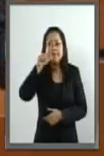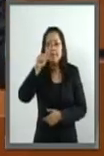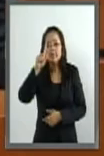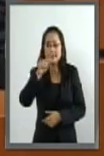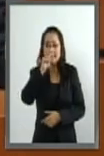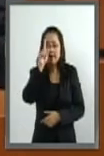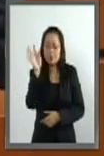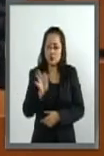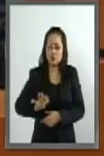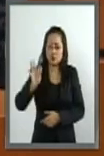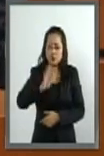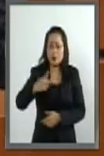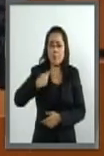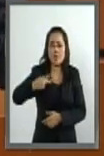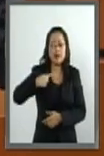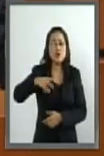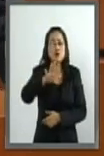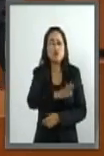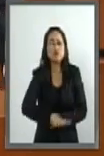de la población